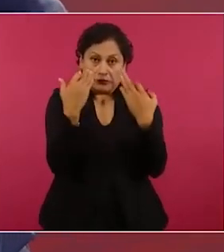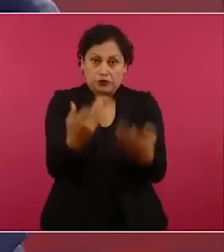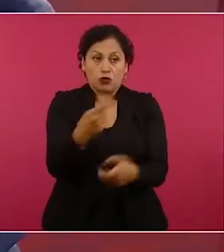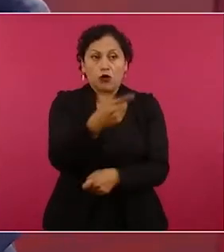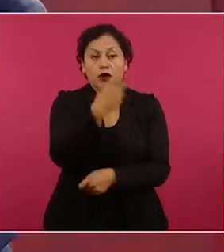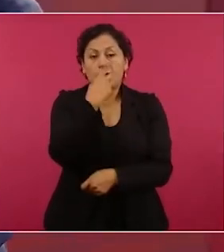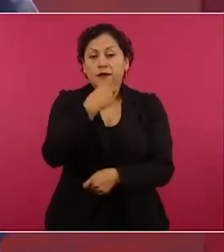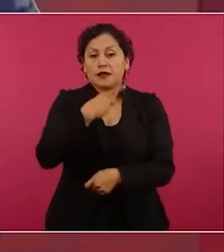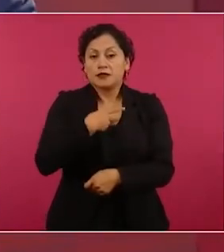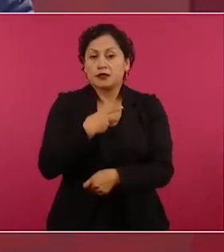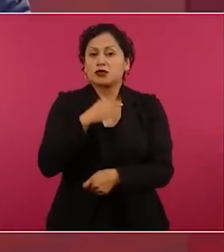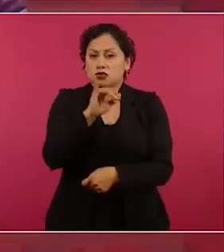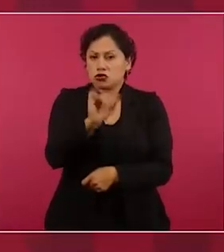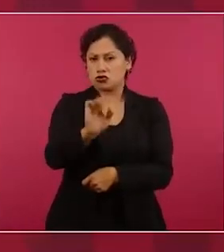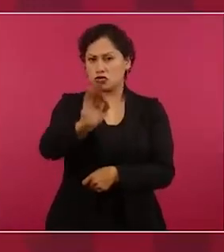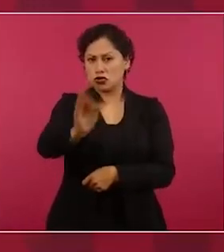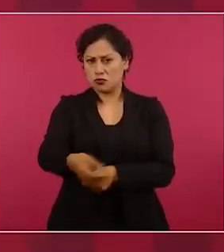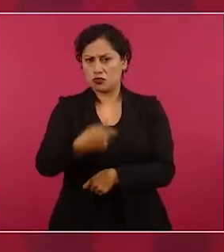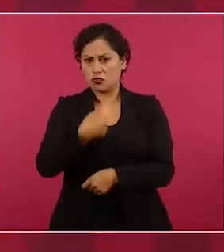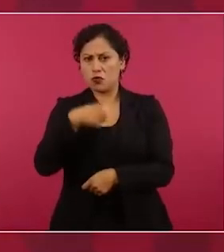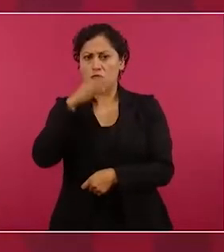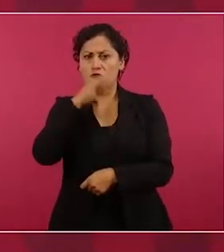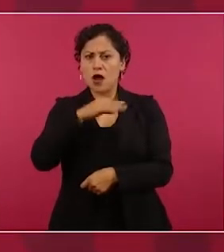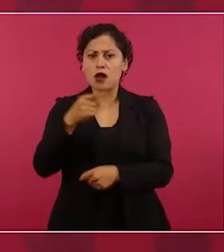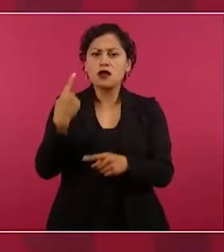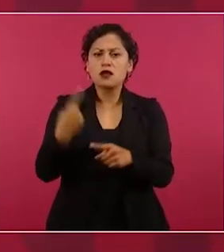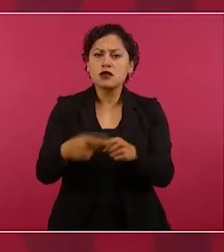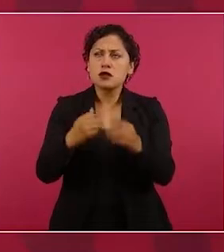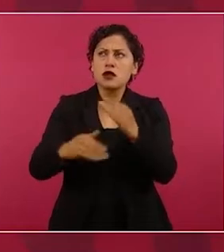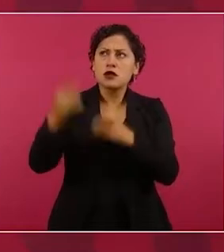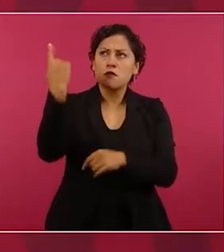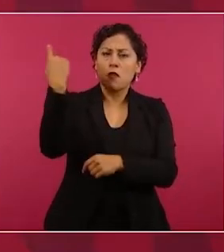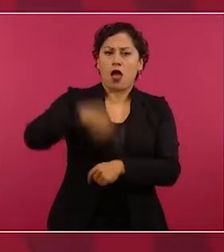inocentes, si recibieron órdenes, de quién.